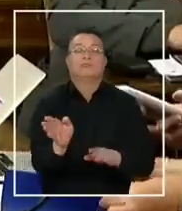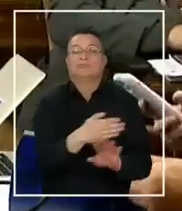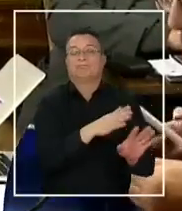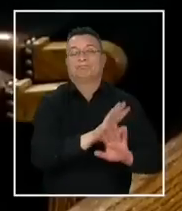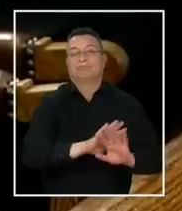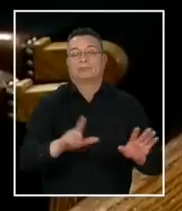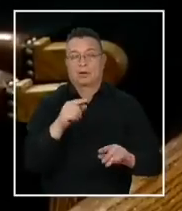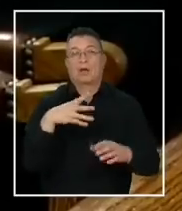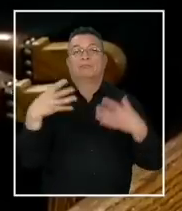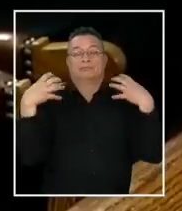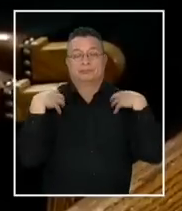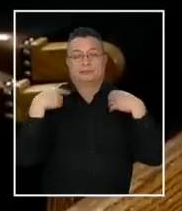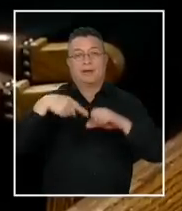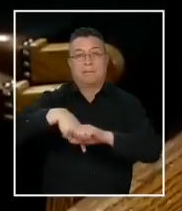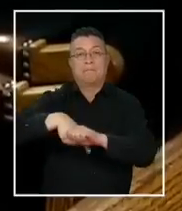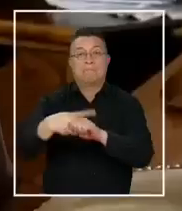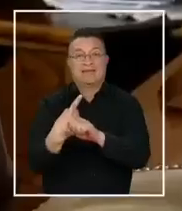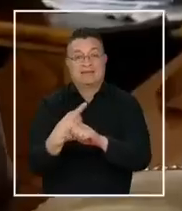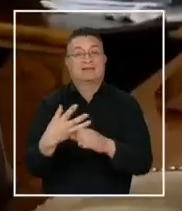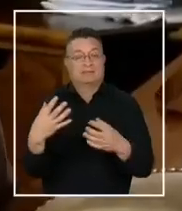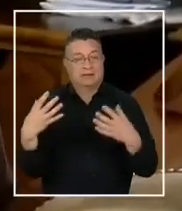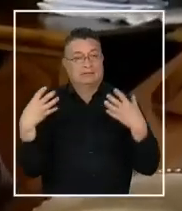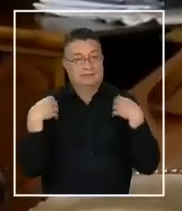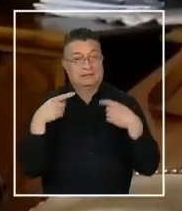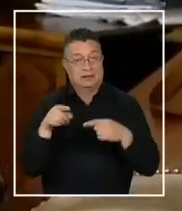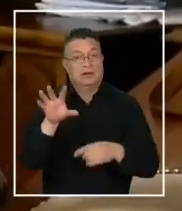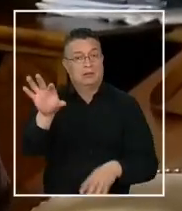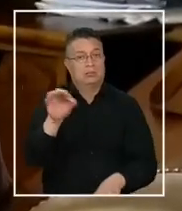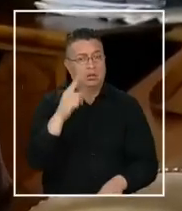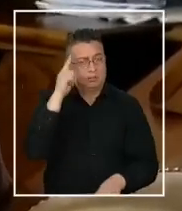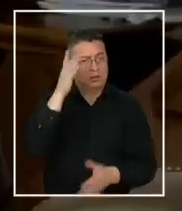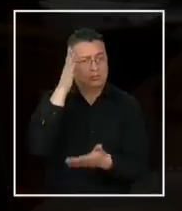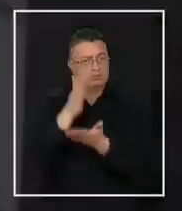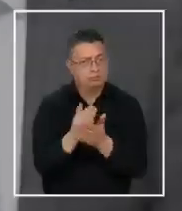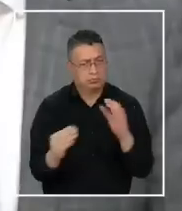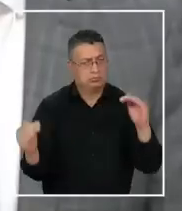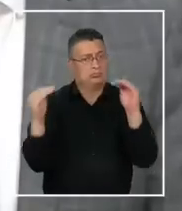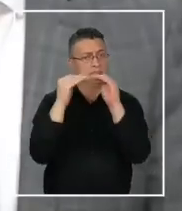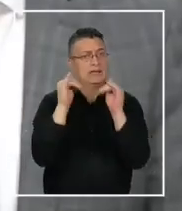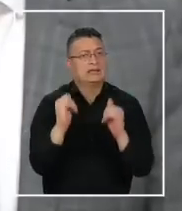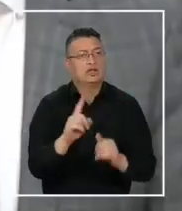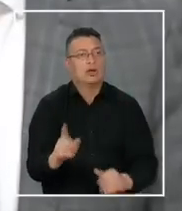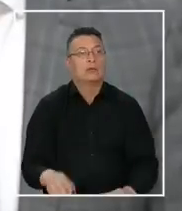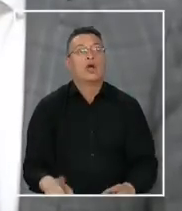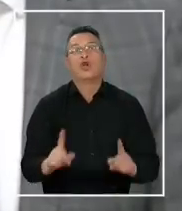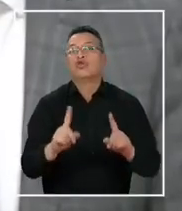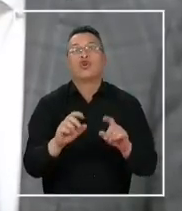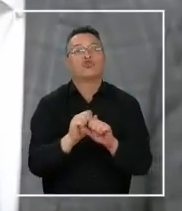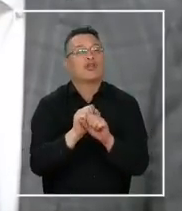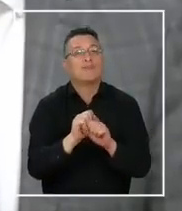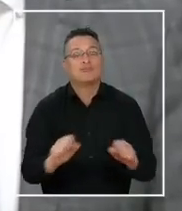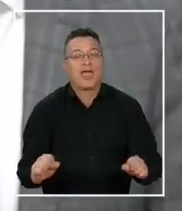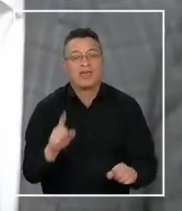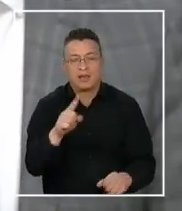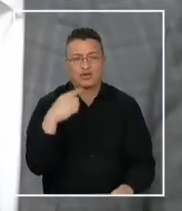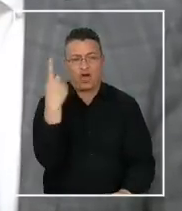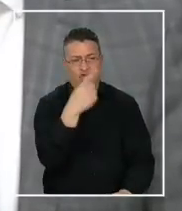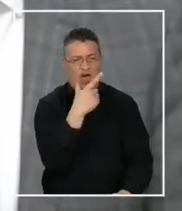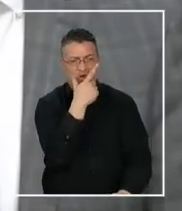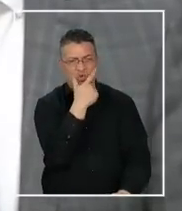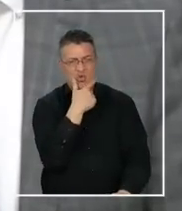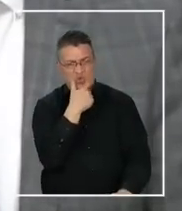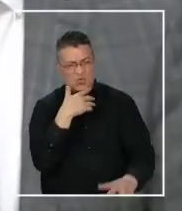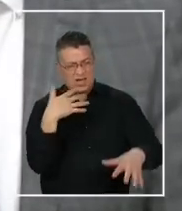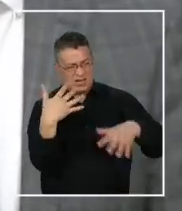encargada de género del ministerio para determinar si la acción se ajustó a protocolo. No es posible que quede este manto de duda.